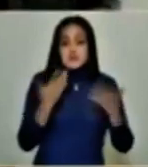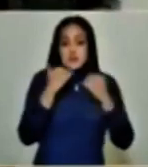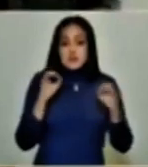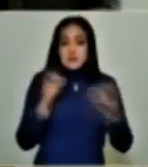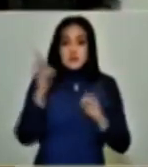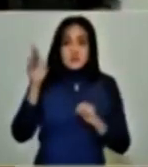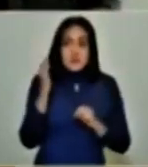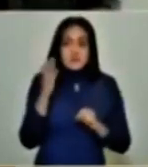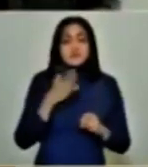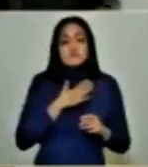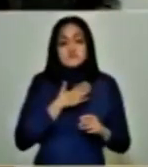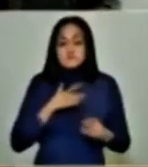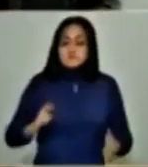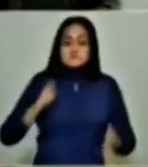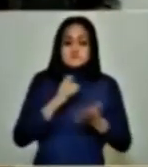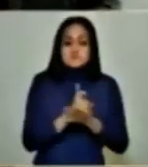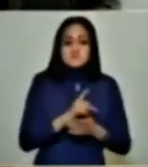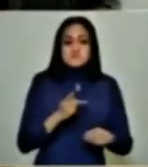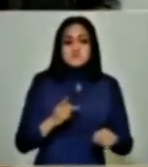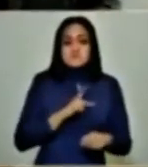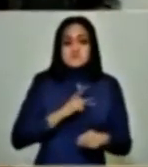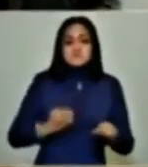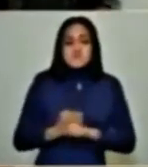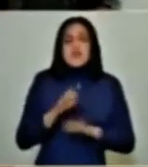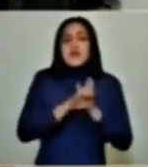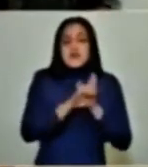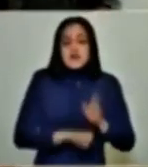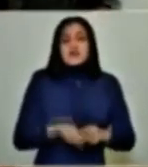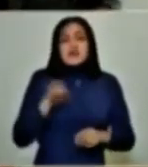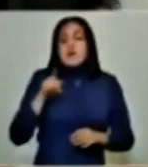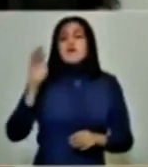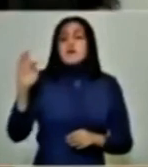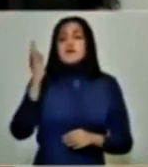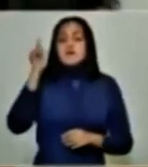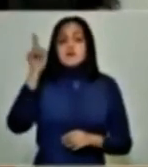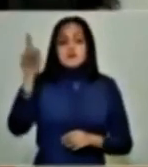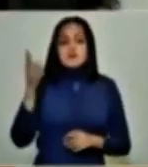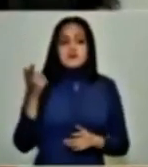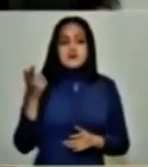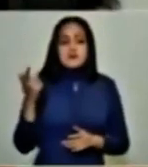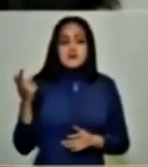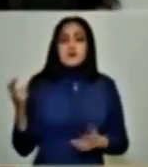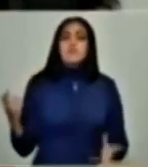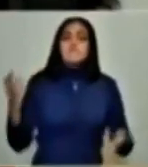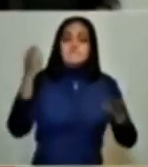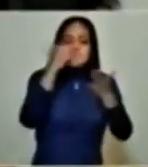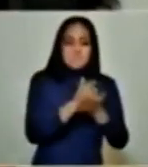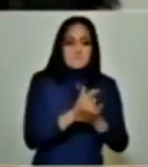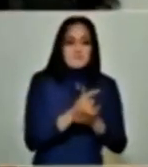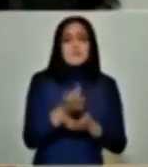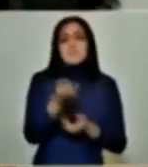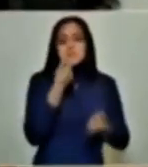desde la Federación es cubierta por el Estado. Y pongo el ejemplo. La Federación tasa los apoyos a